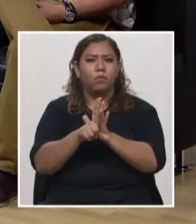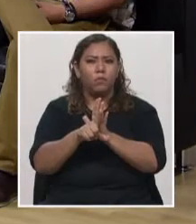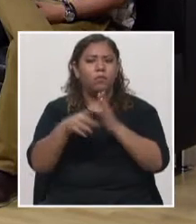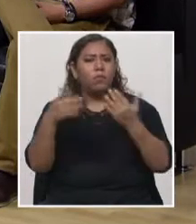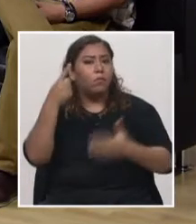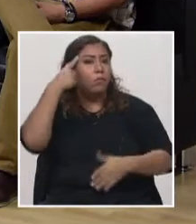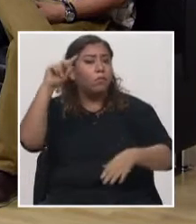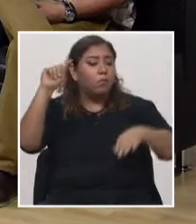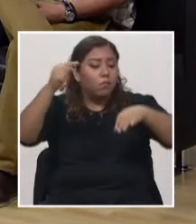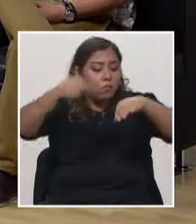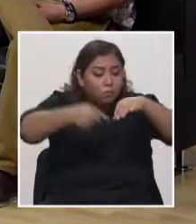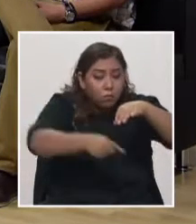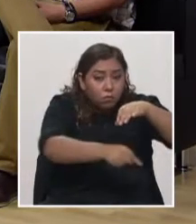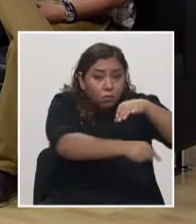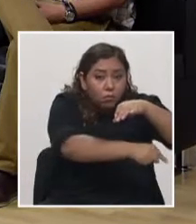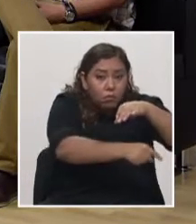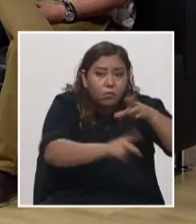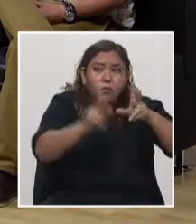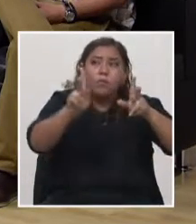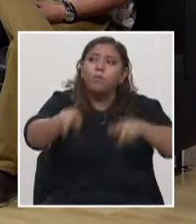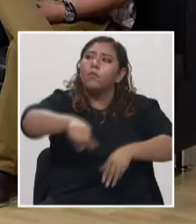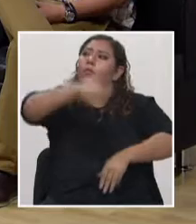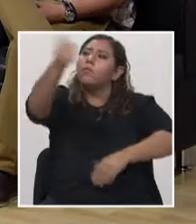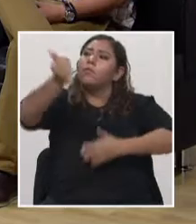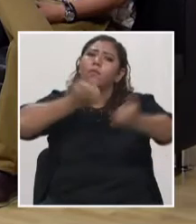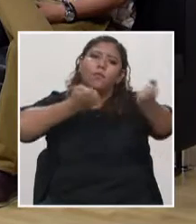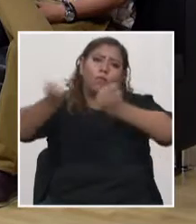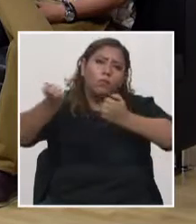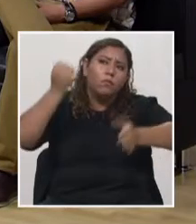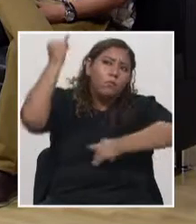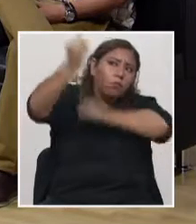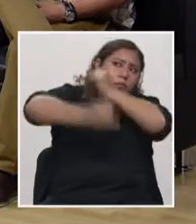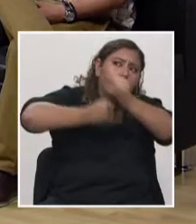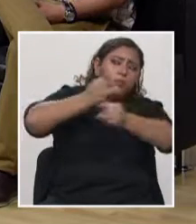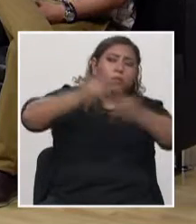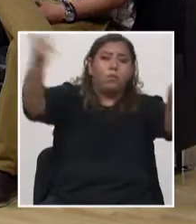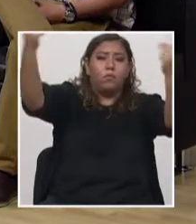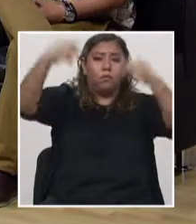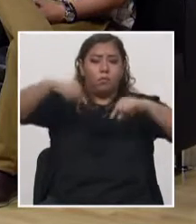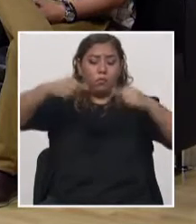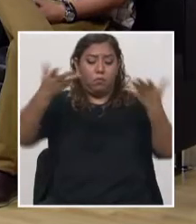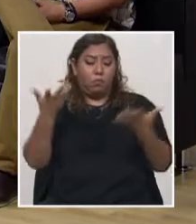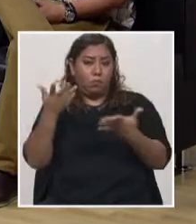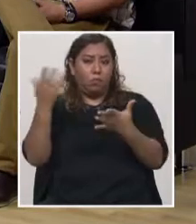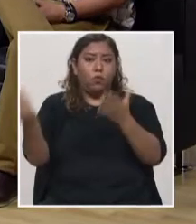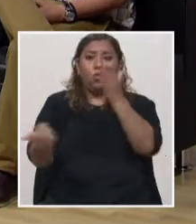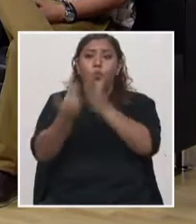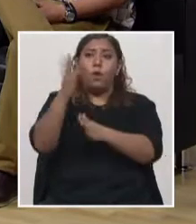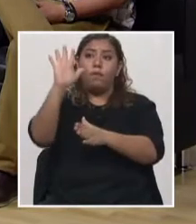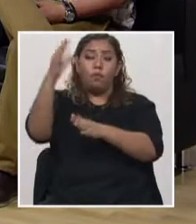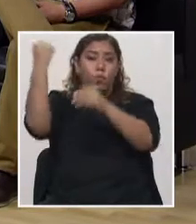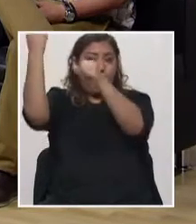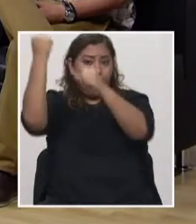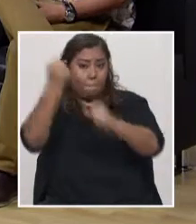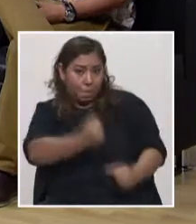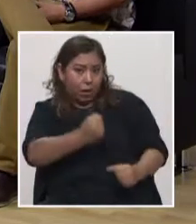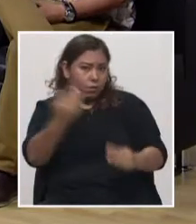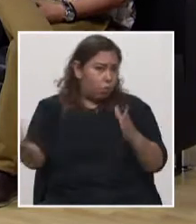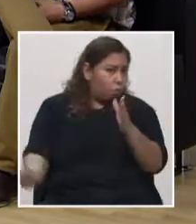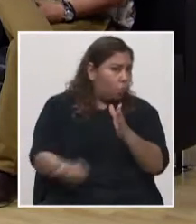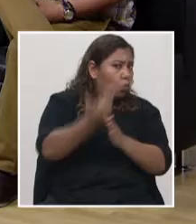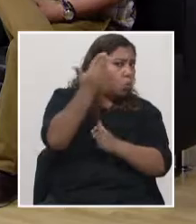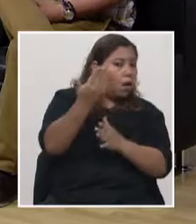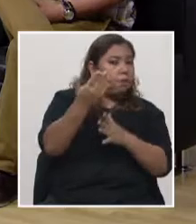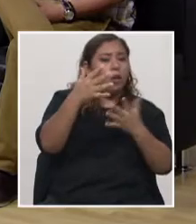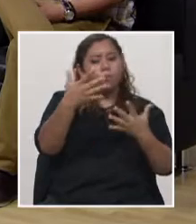para que empresas internacionales puedan venir, llegar a invertir a Honduras, explotar este rubro de manera social y responsable?